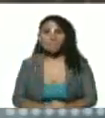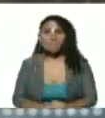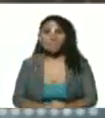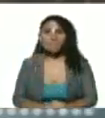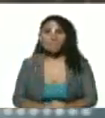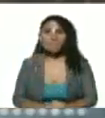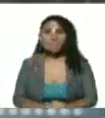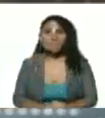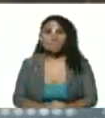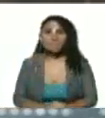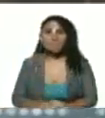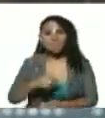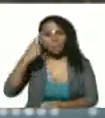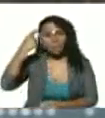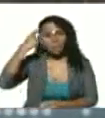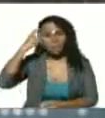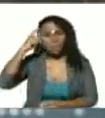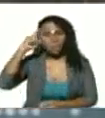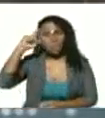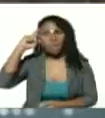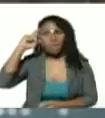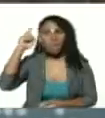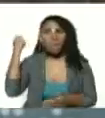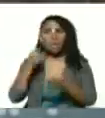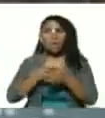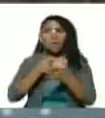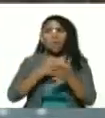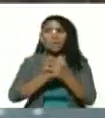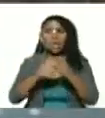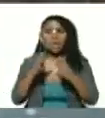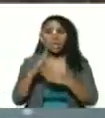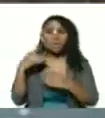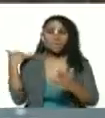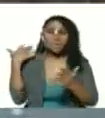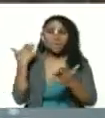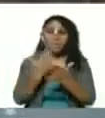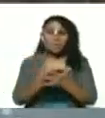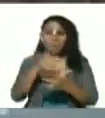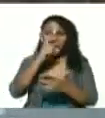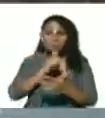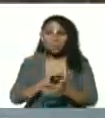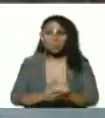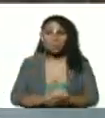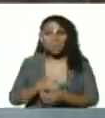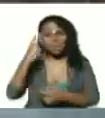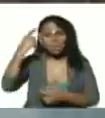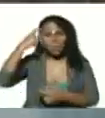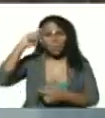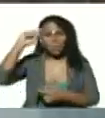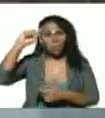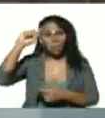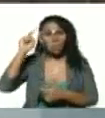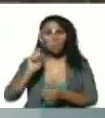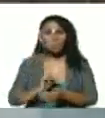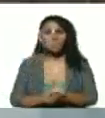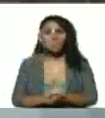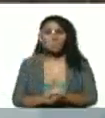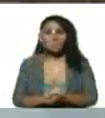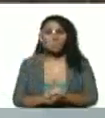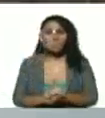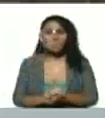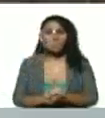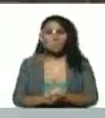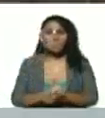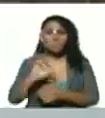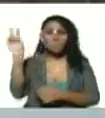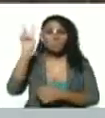recordar la lucha de todos estos años recordar que